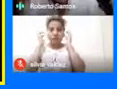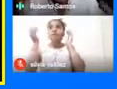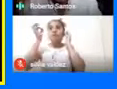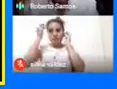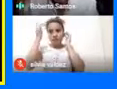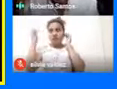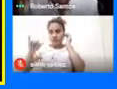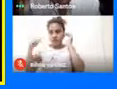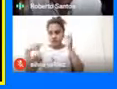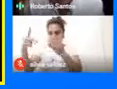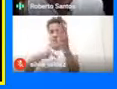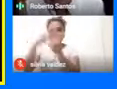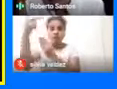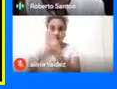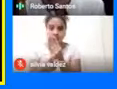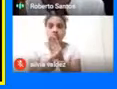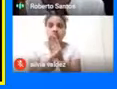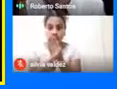Si este proyecto